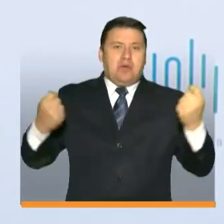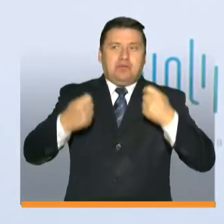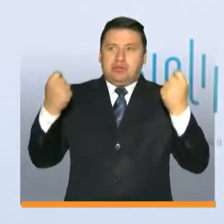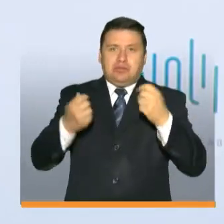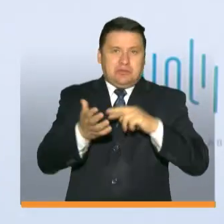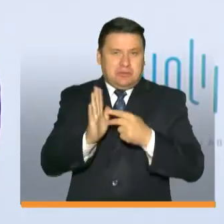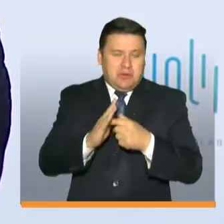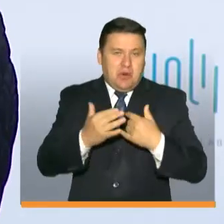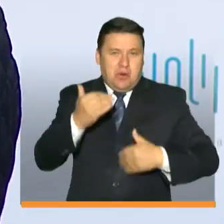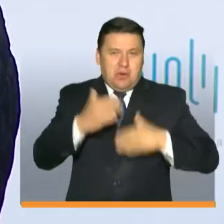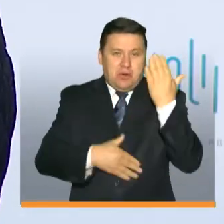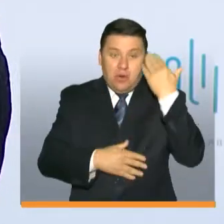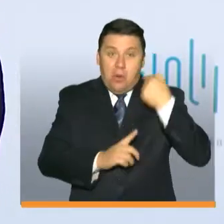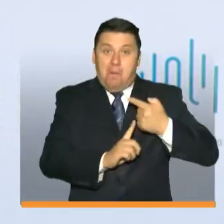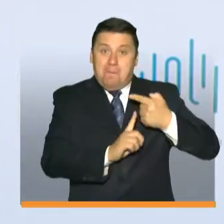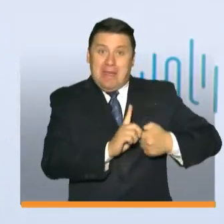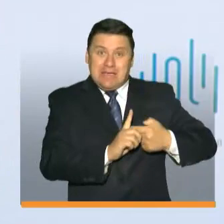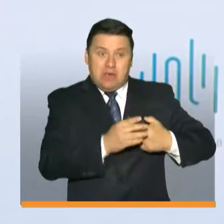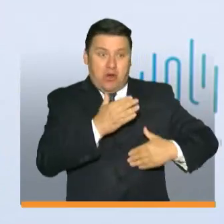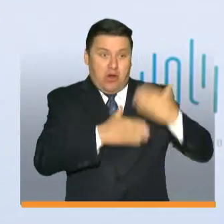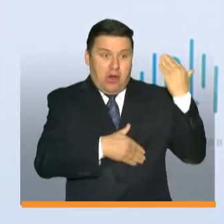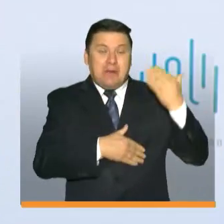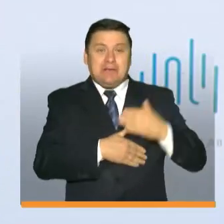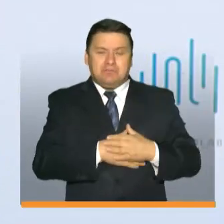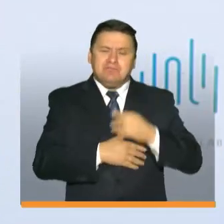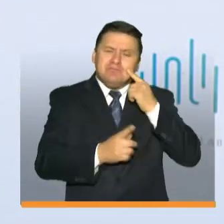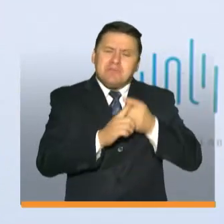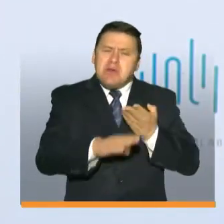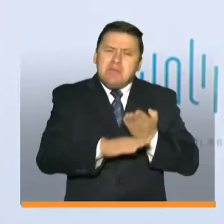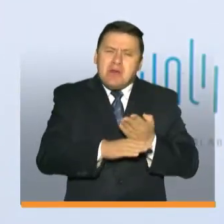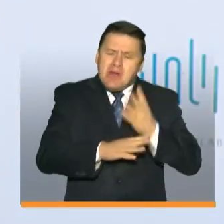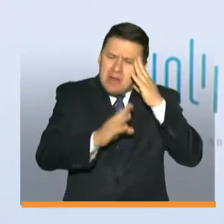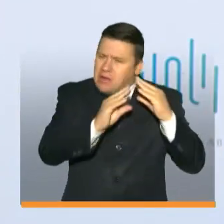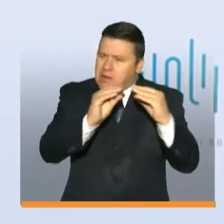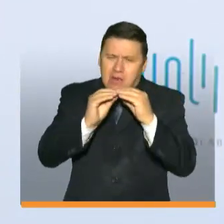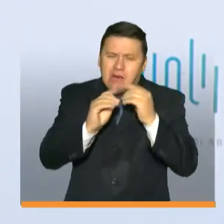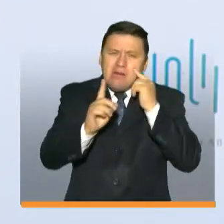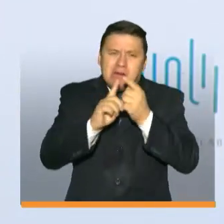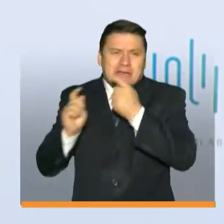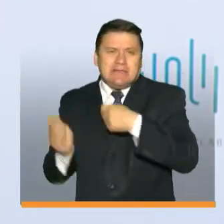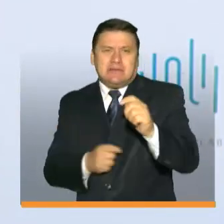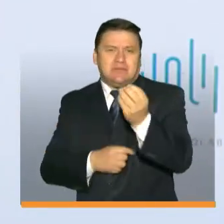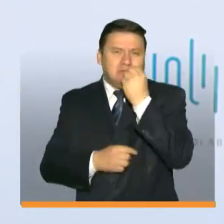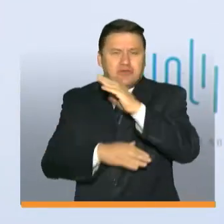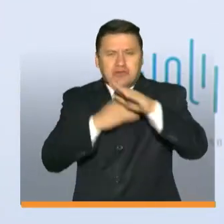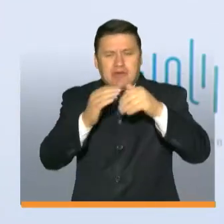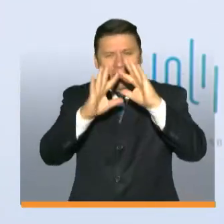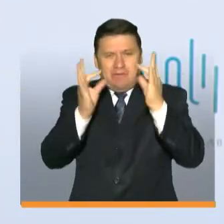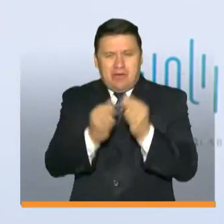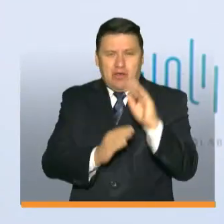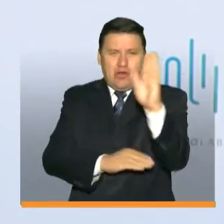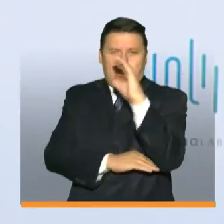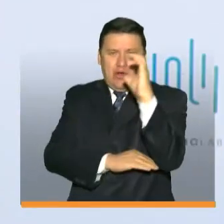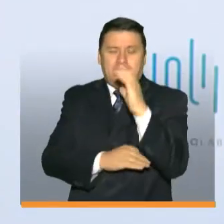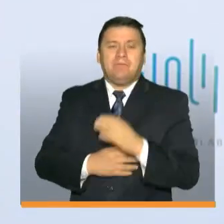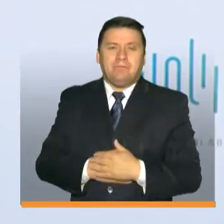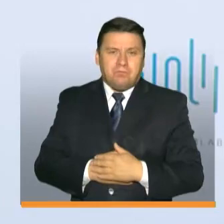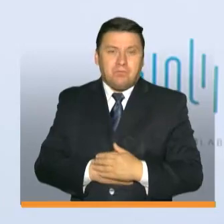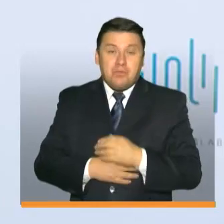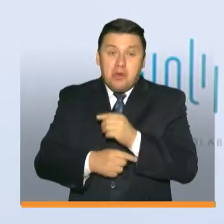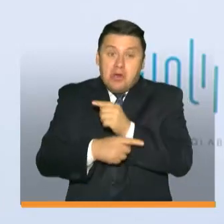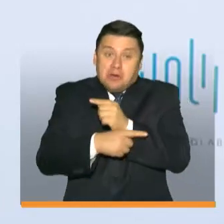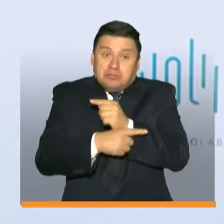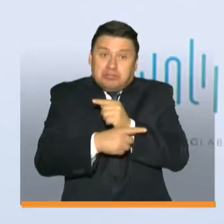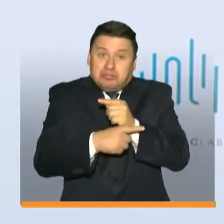que iniciamos ya hace un mes, en donde nuestro propósito común era llevarle alimento a todas las familias colombianas. Todas las